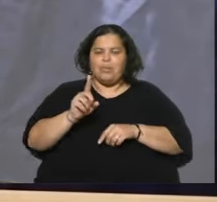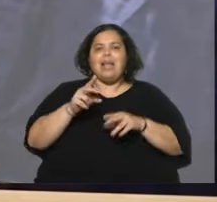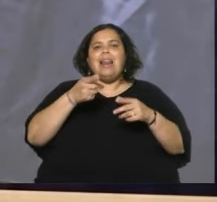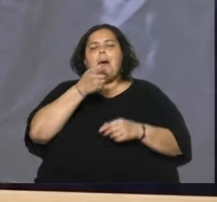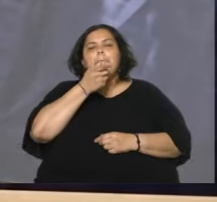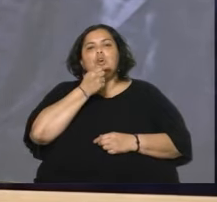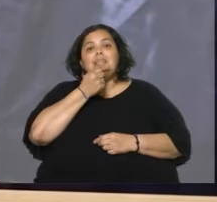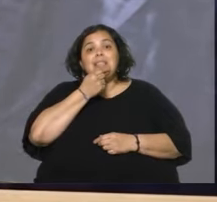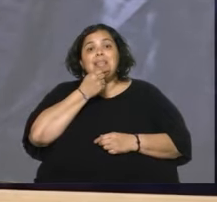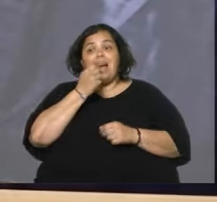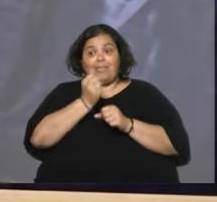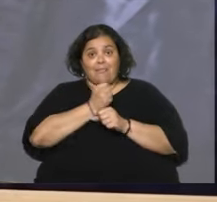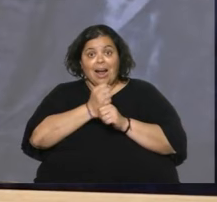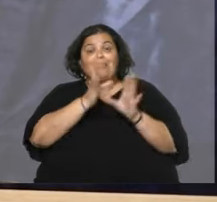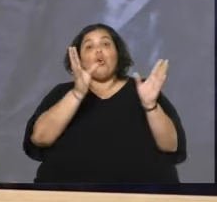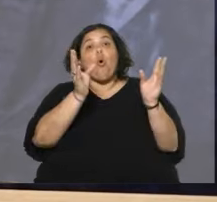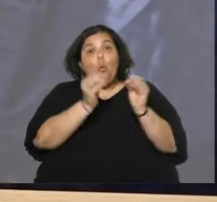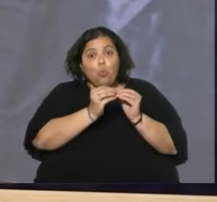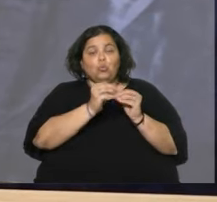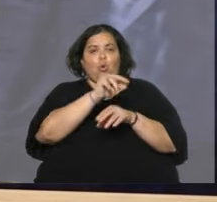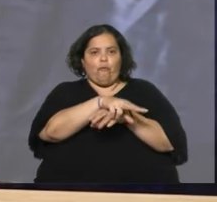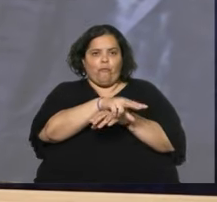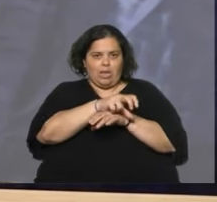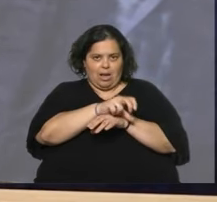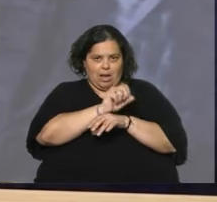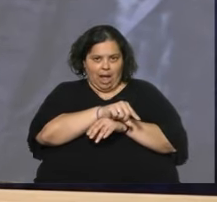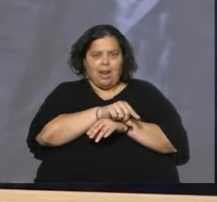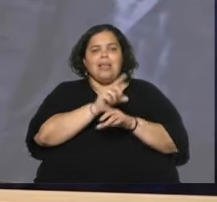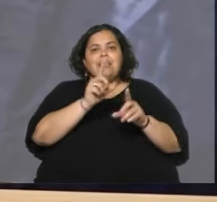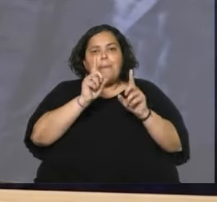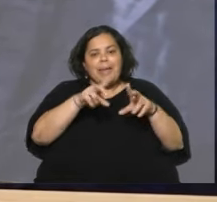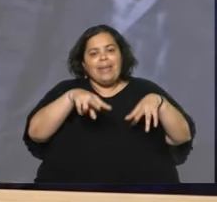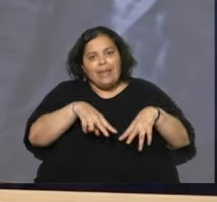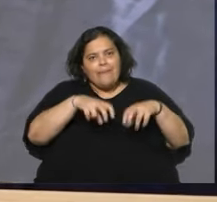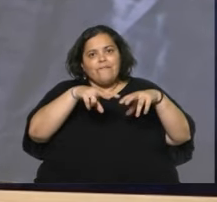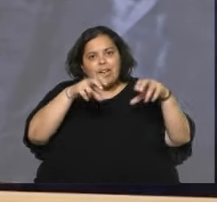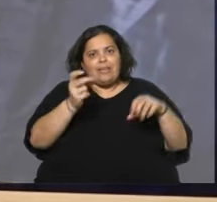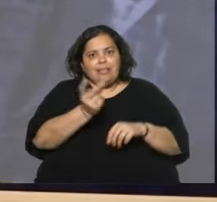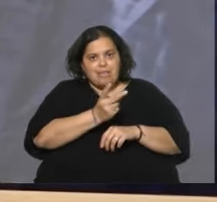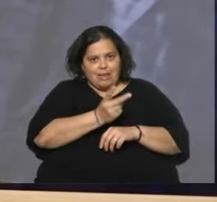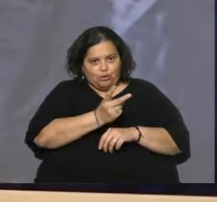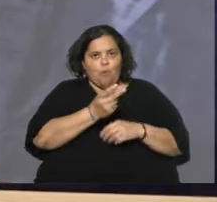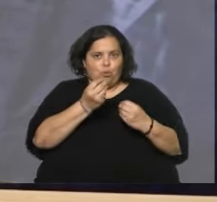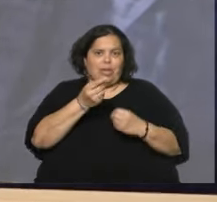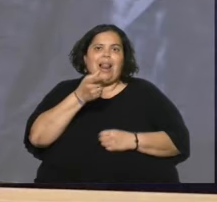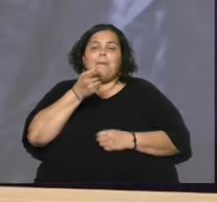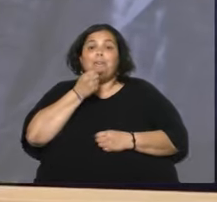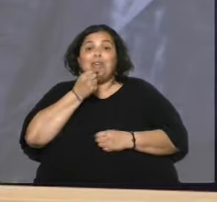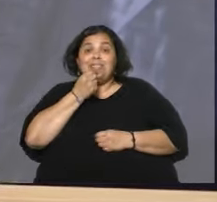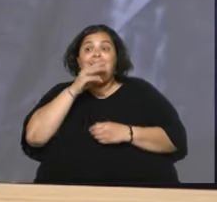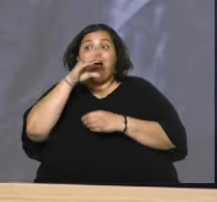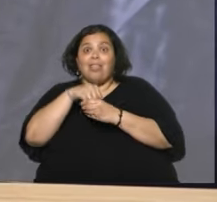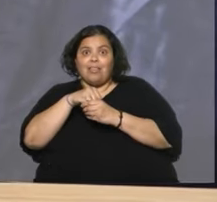actuando con la fiscal y en la investigación que la misma policía está haciendo